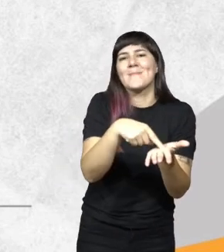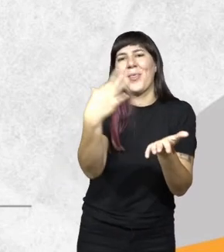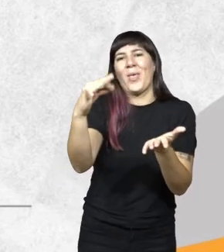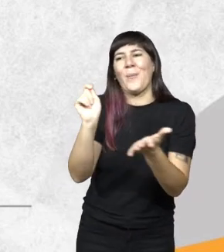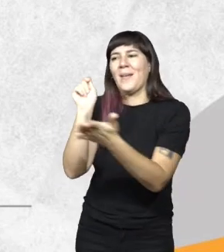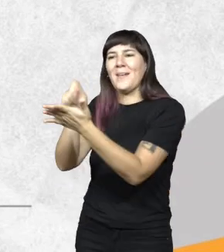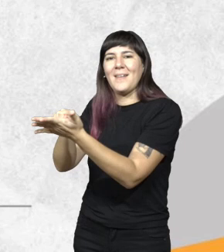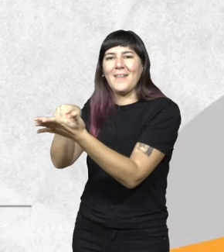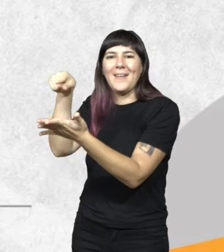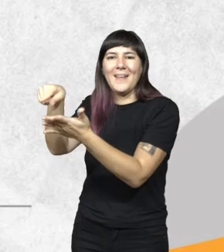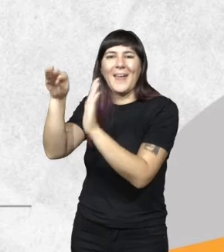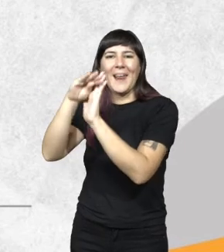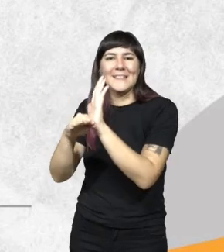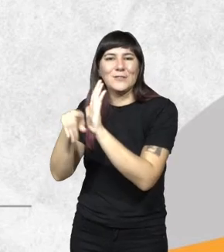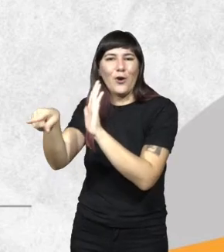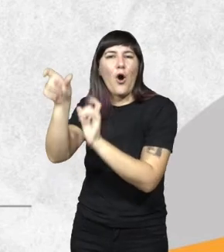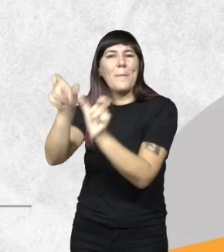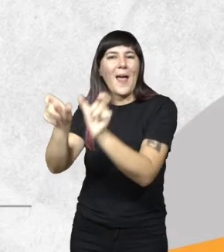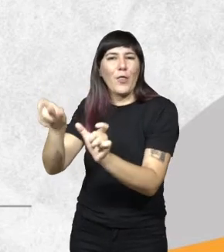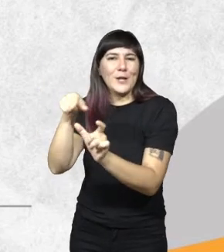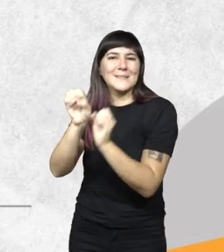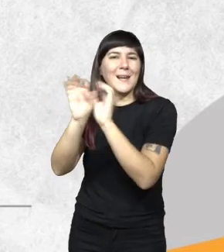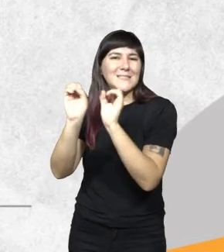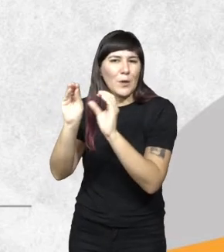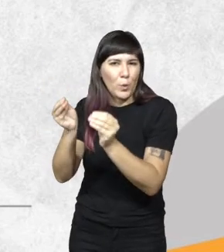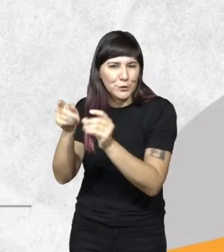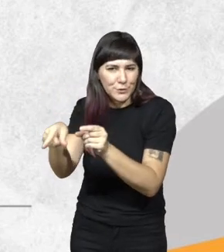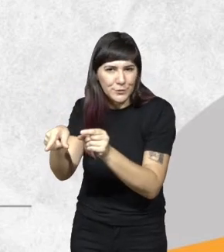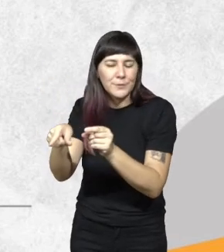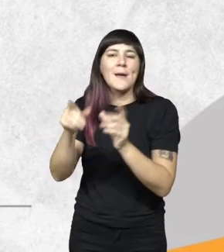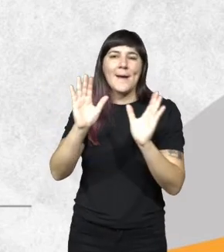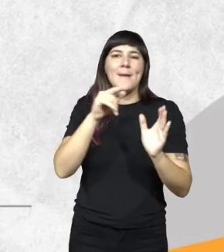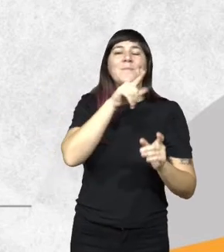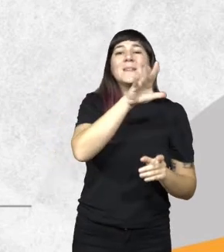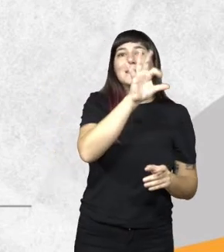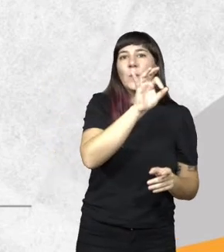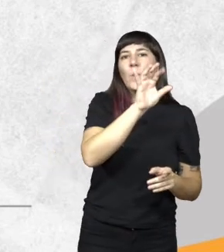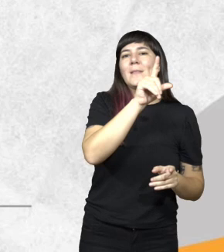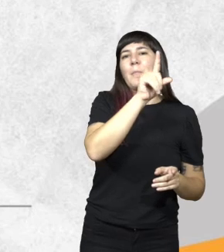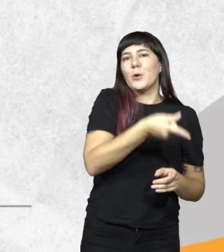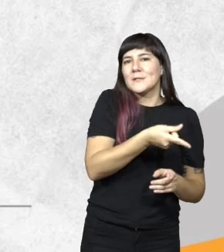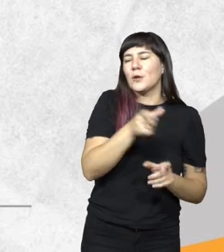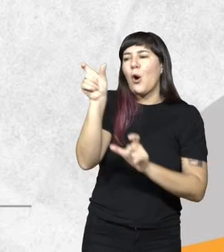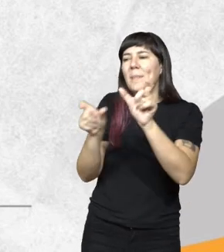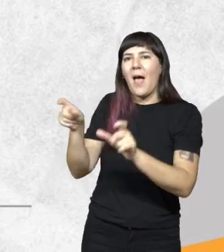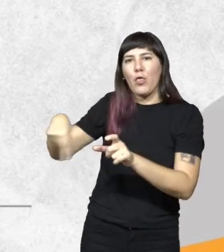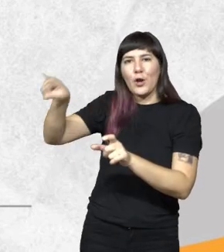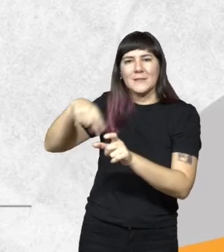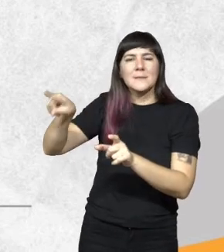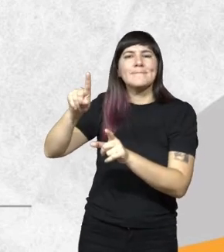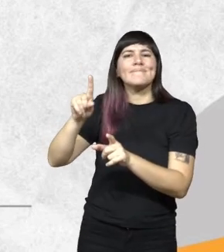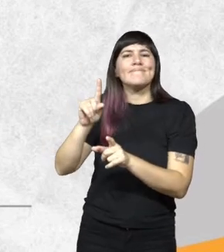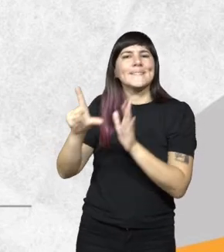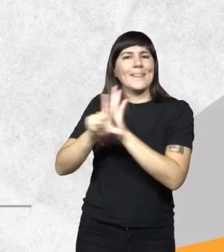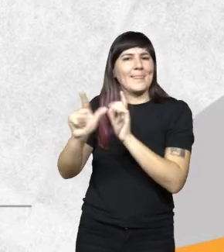valorizables y a partir de ahí, durante el 2021 pudimos hacer que el 50% de los operadores que estaban de manera irregular pudieran